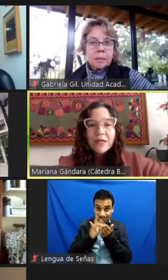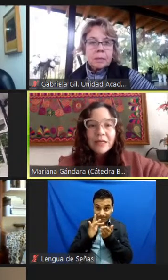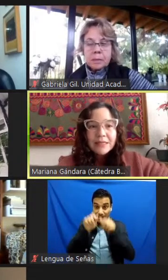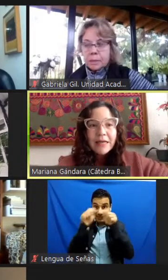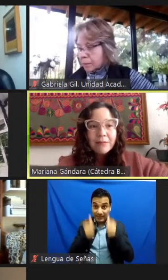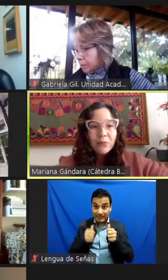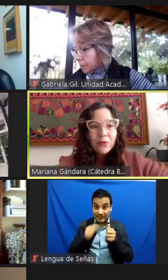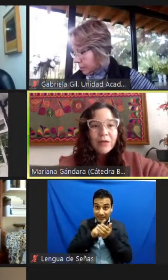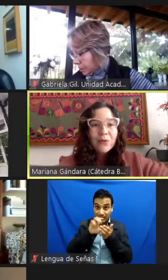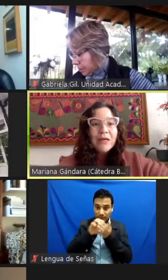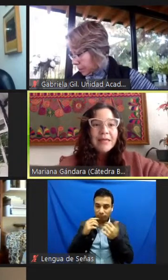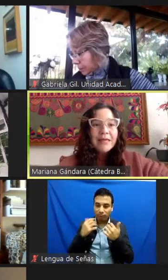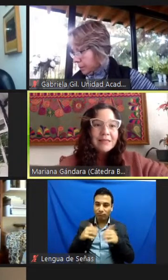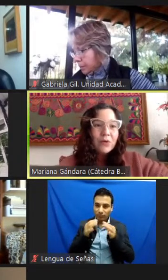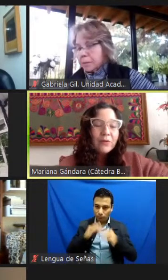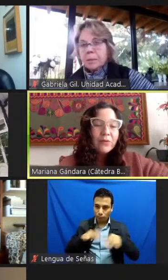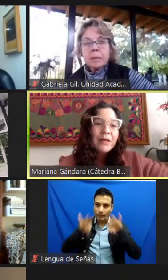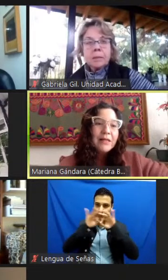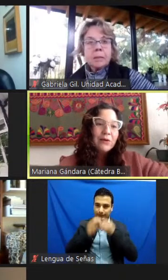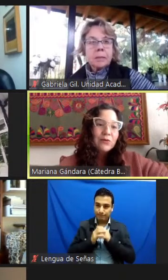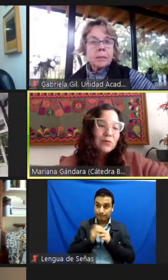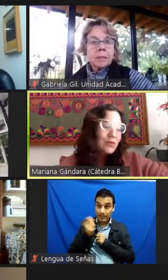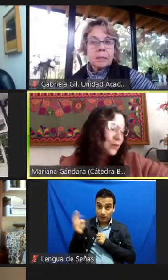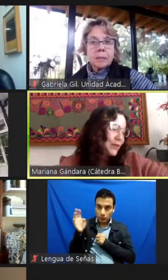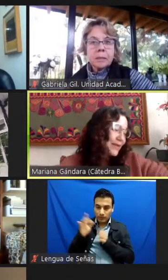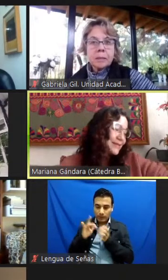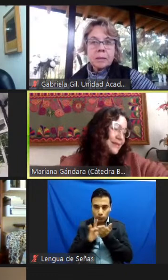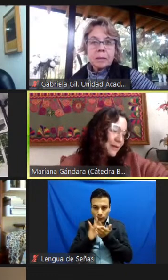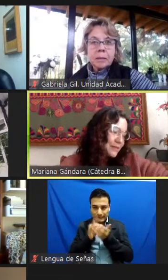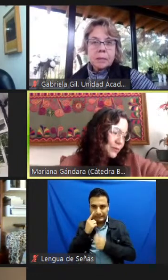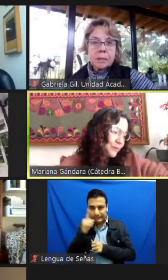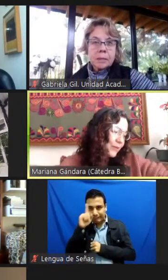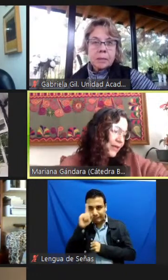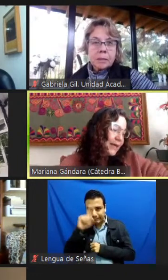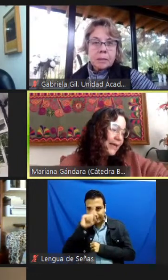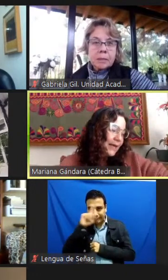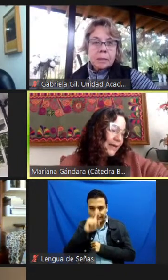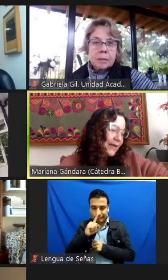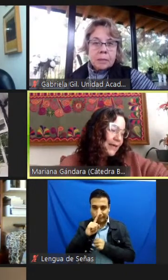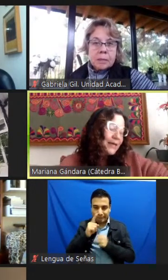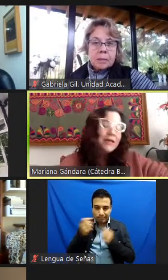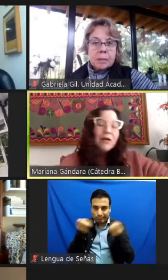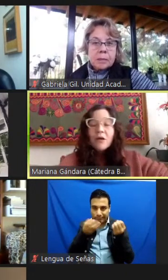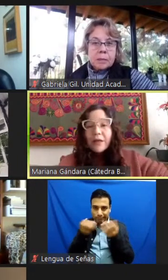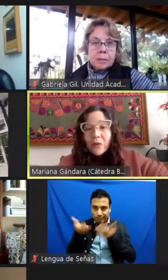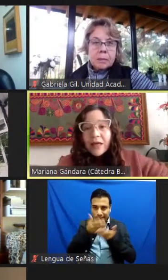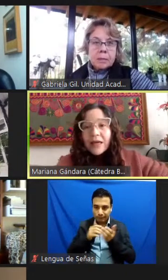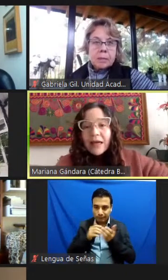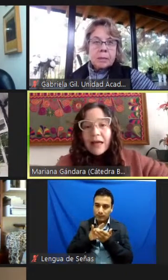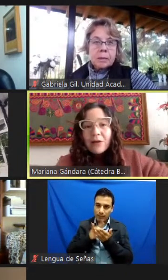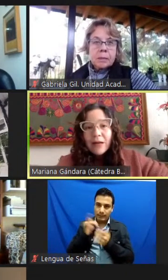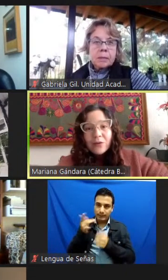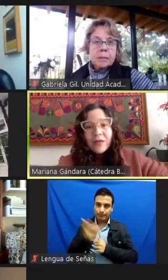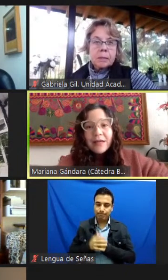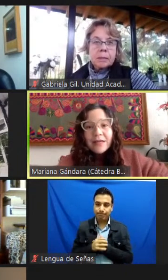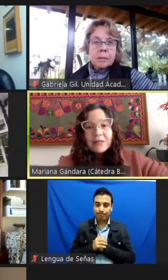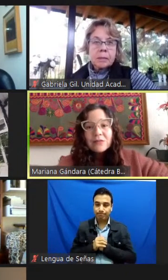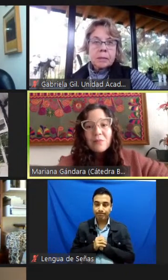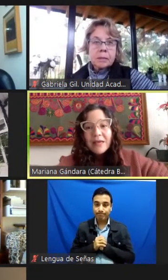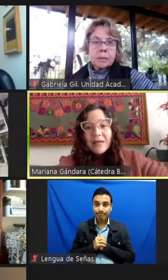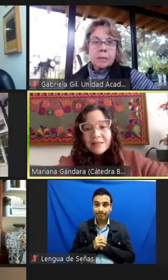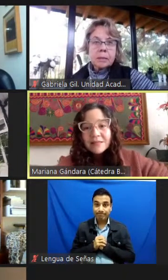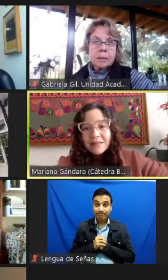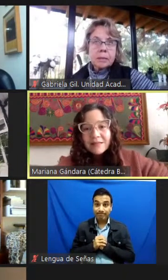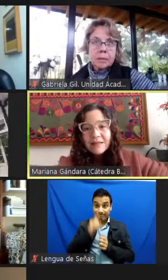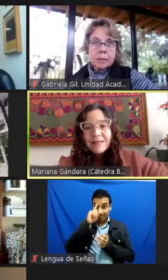han sido quienes han apoyado y asesorado la construcción de este espacio. Creo que a lo largo de estos